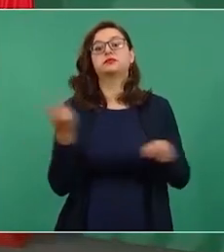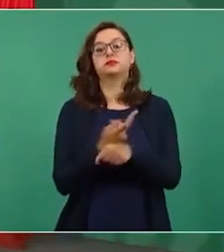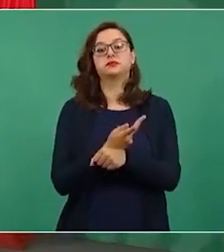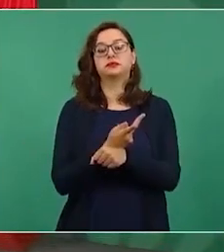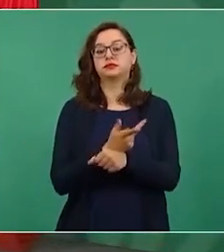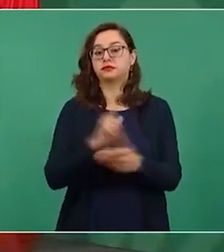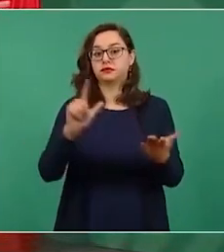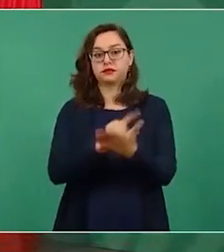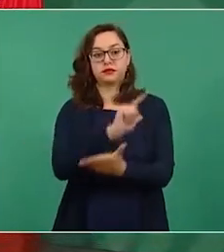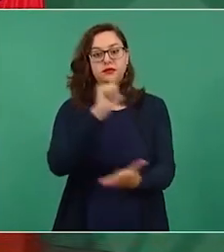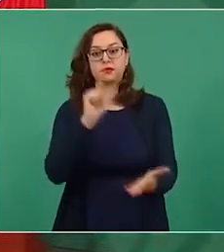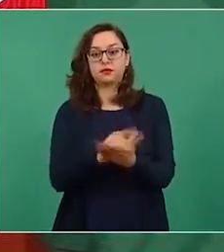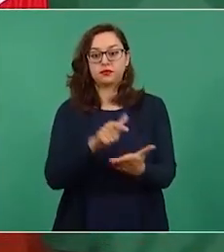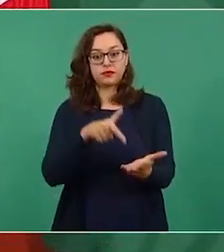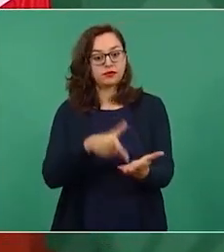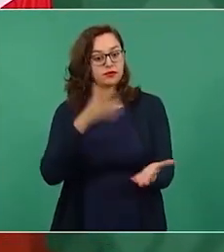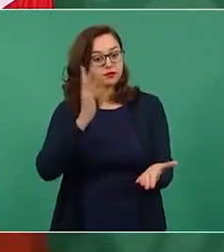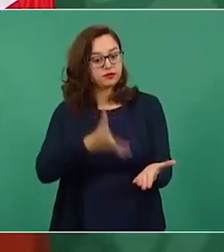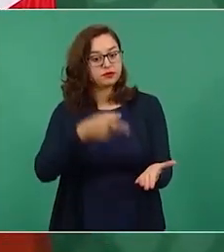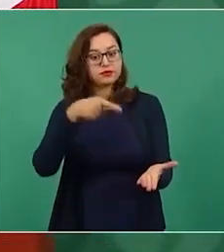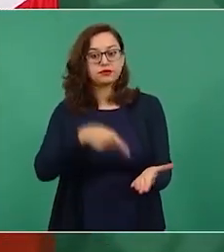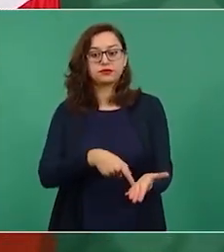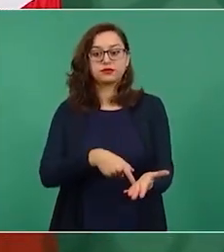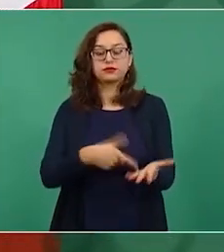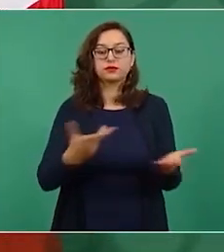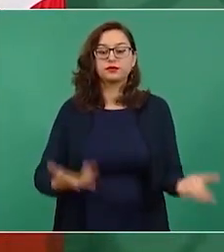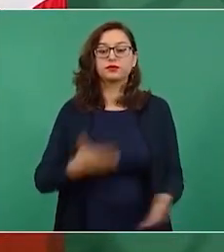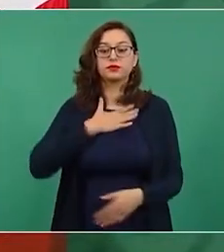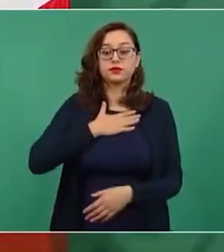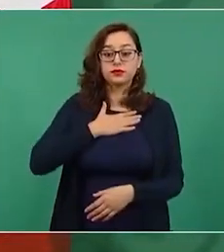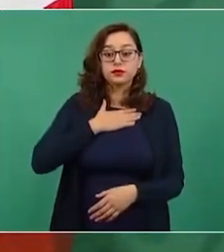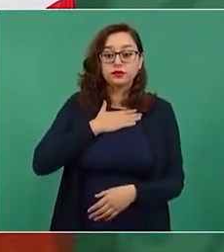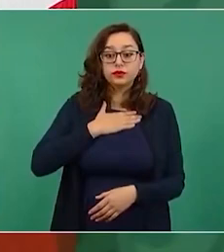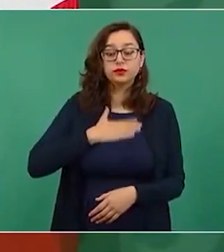y la justicia